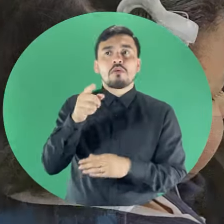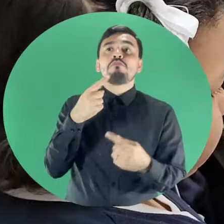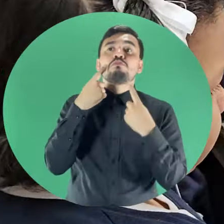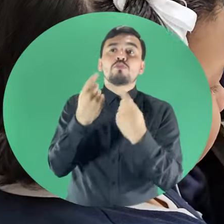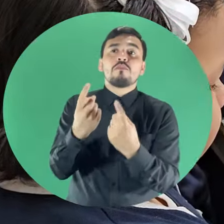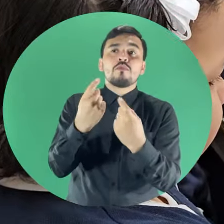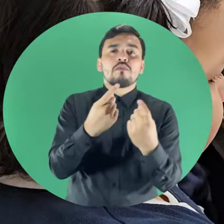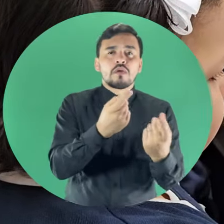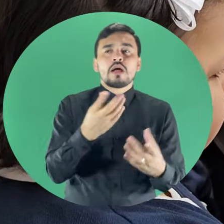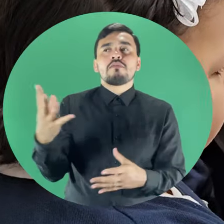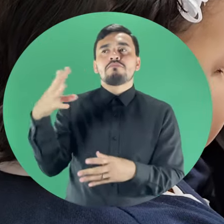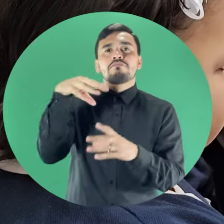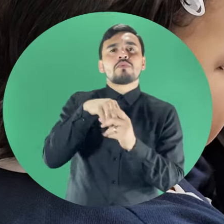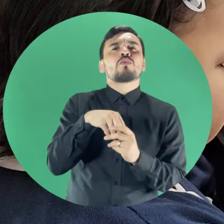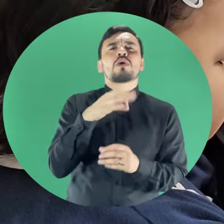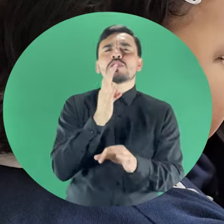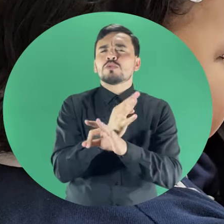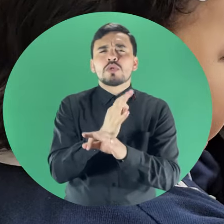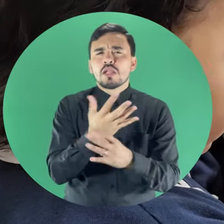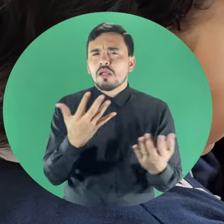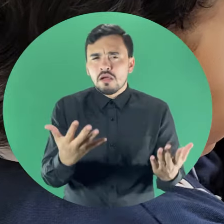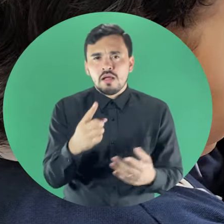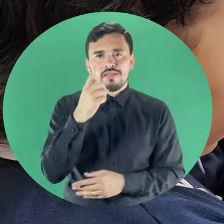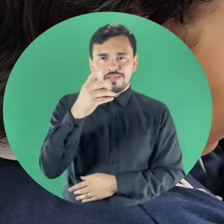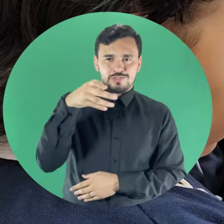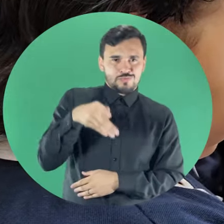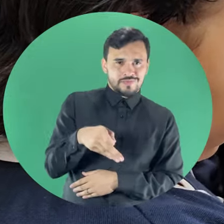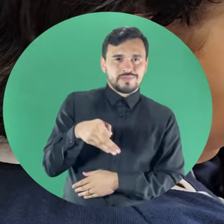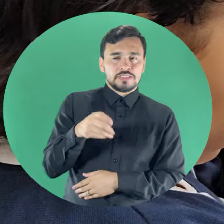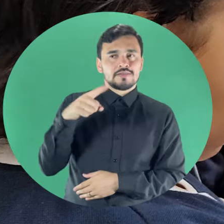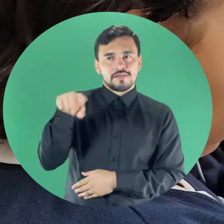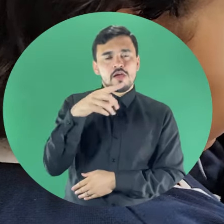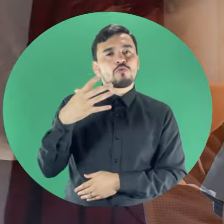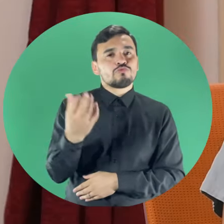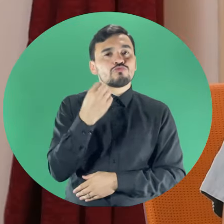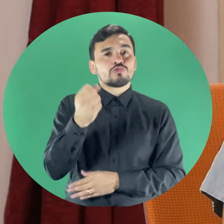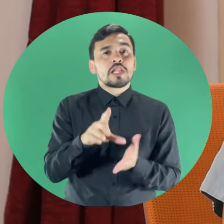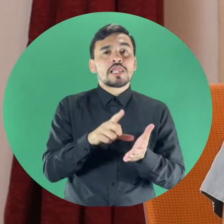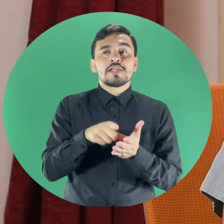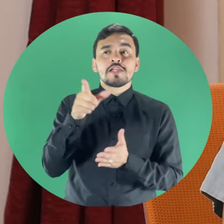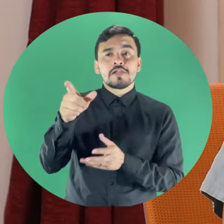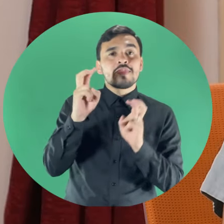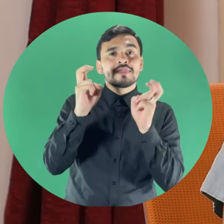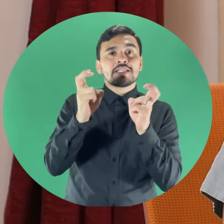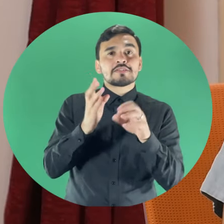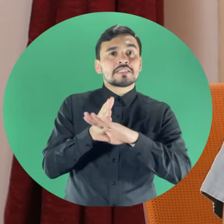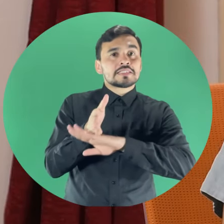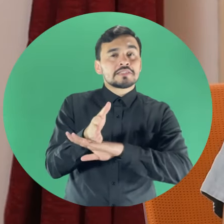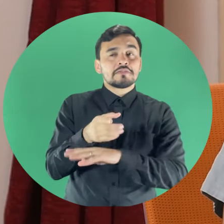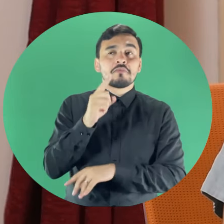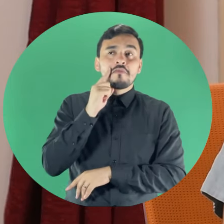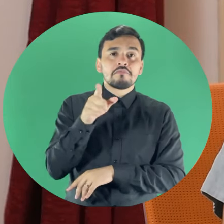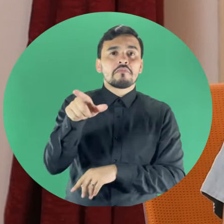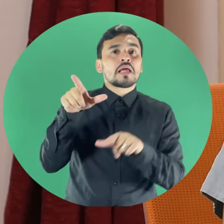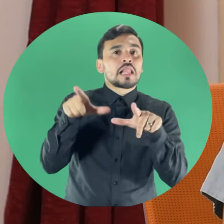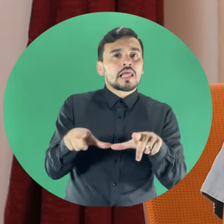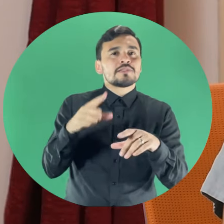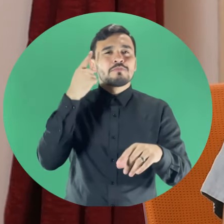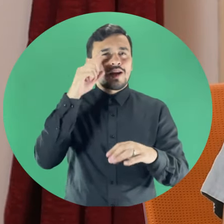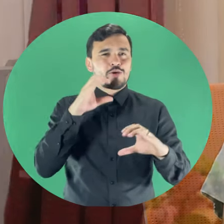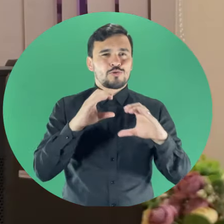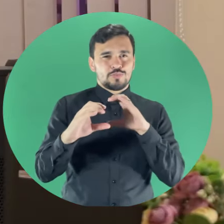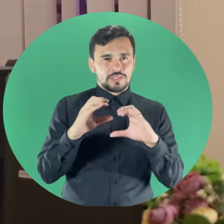proceso participaron 19 escuelas que utilizaron nuestro libro digital accesible en sus clases de